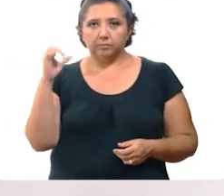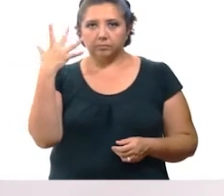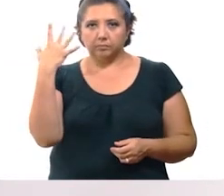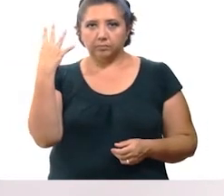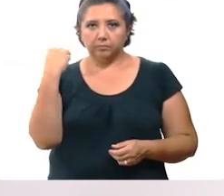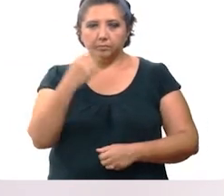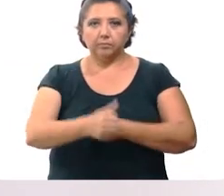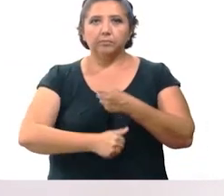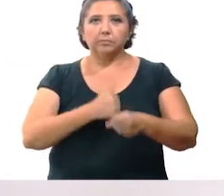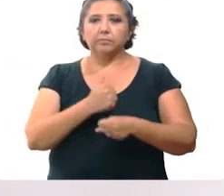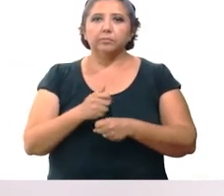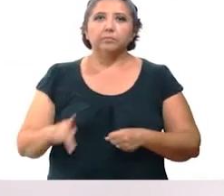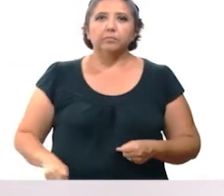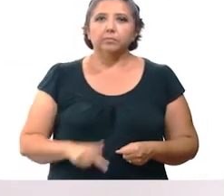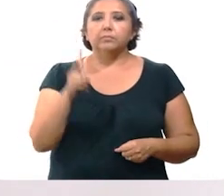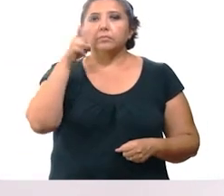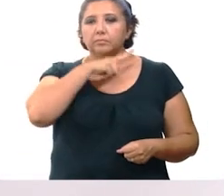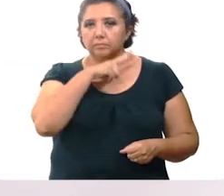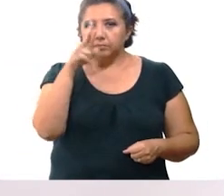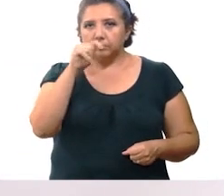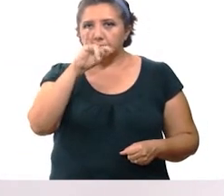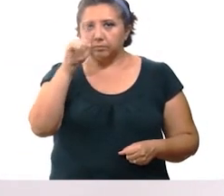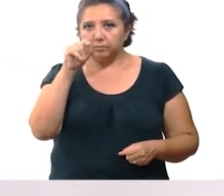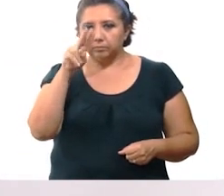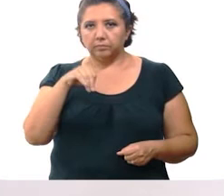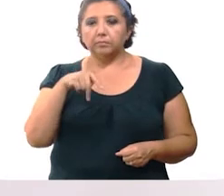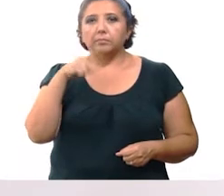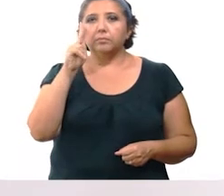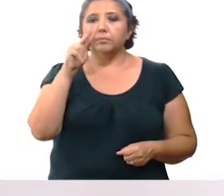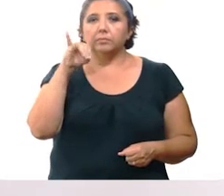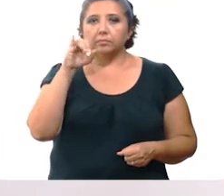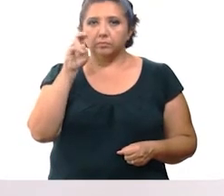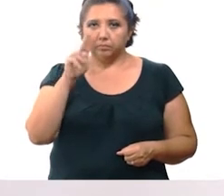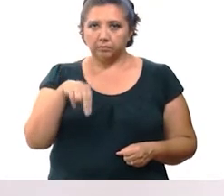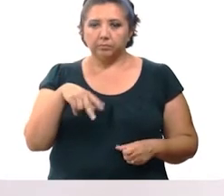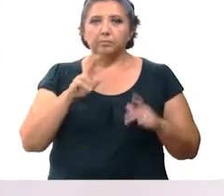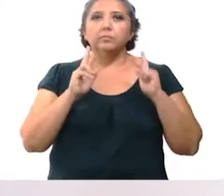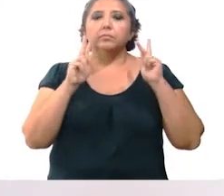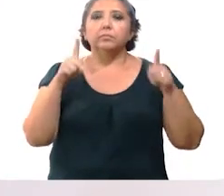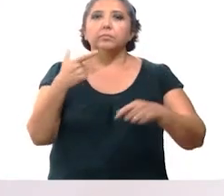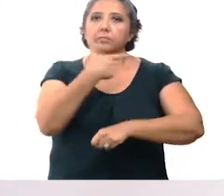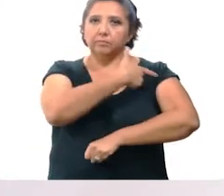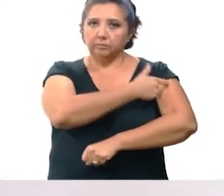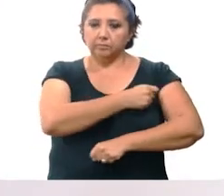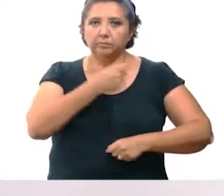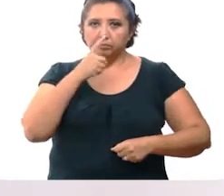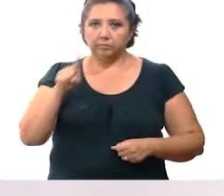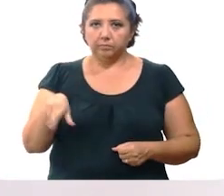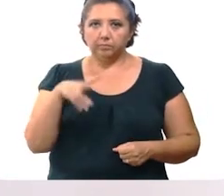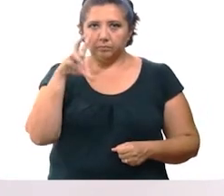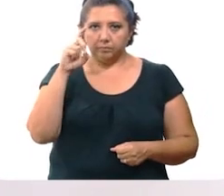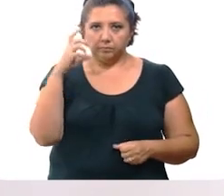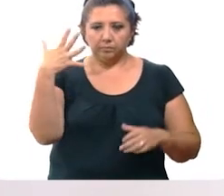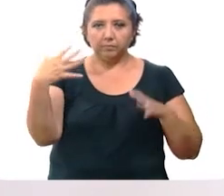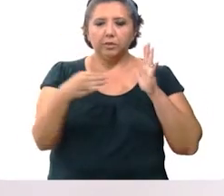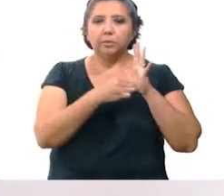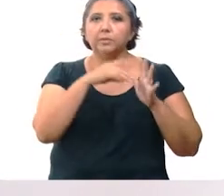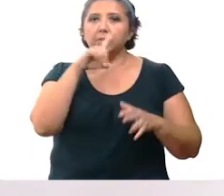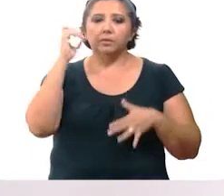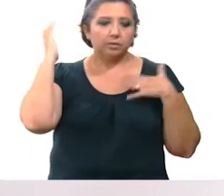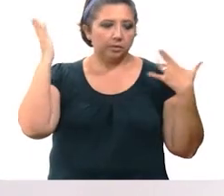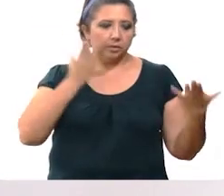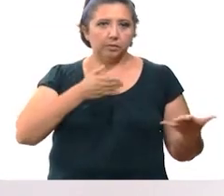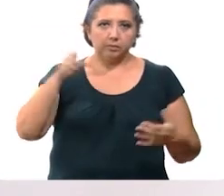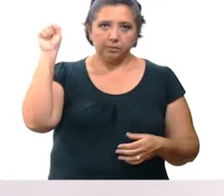59 años de edad en los municipios de Valladolid, Ticimín, Canacín y Progreso. Las vacunas que se aplican son las 35.100 que